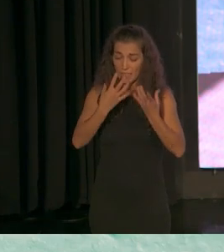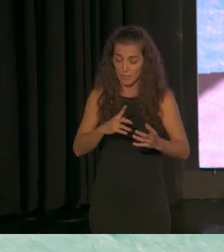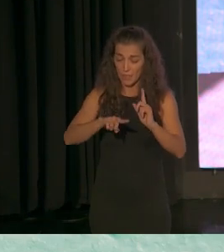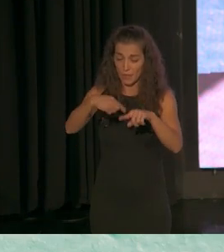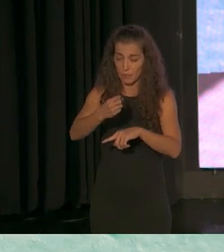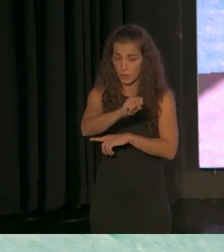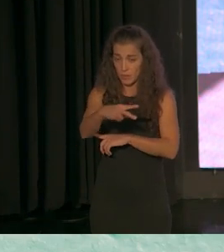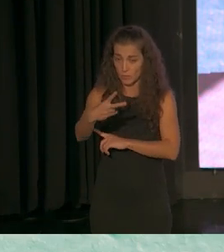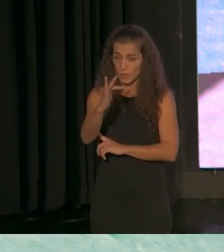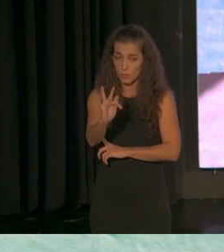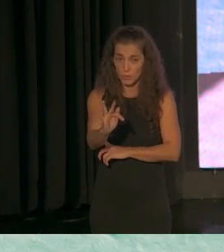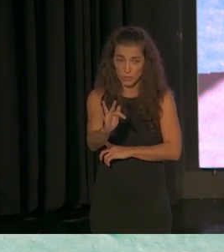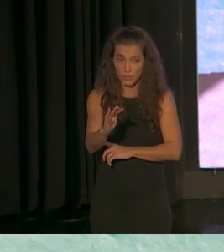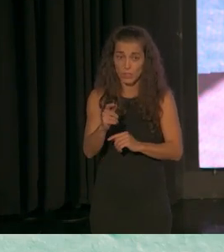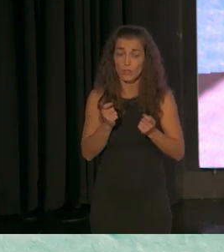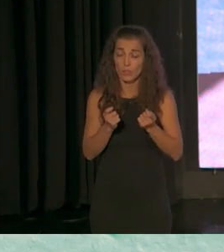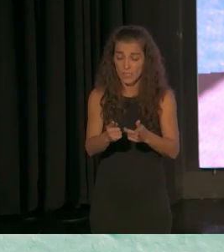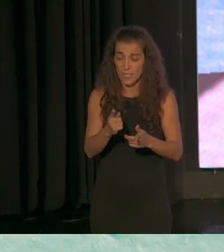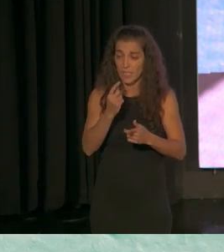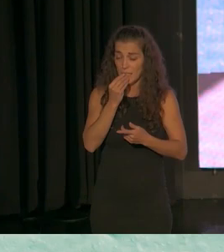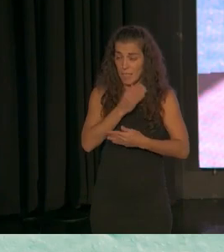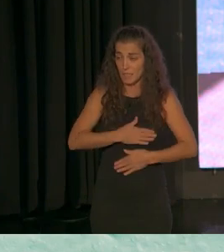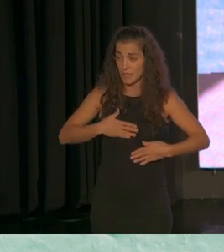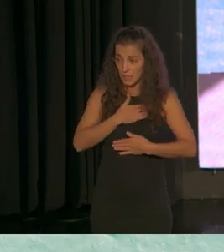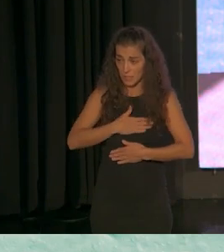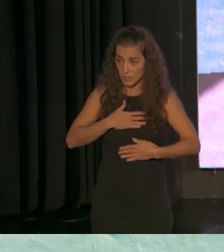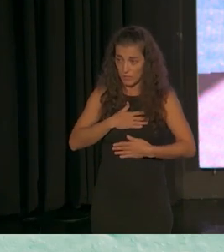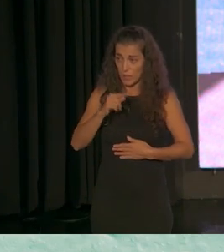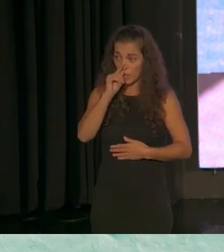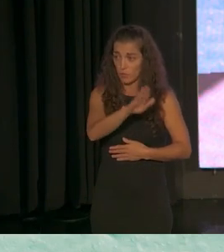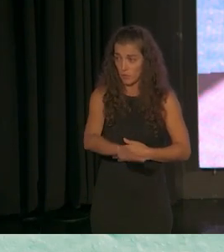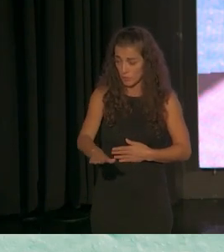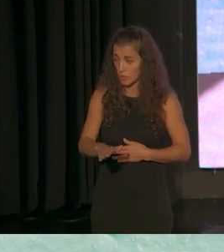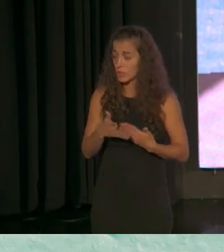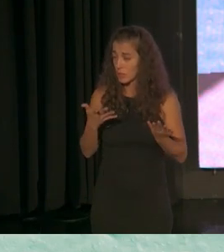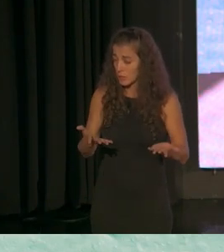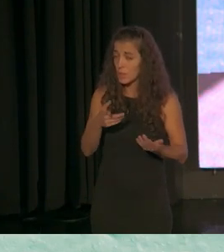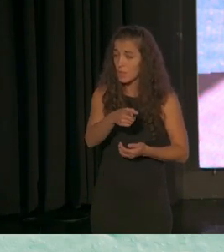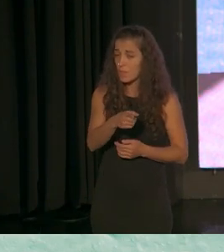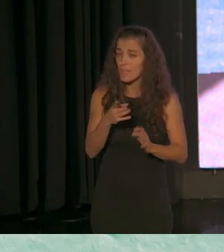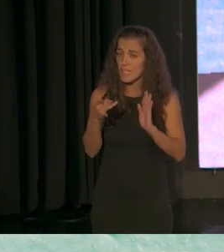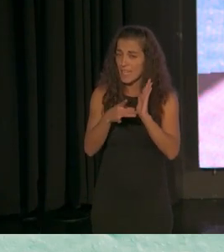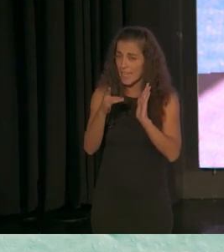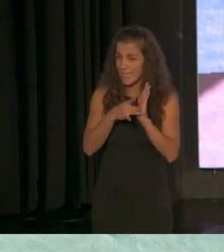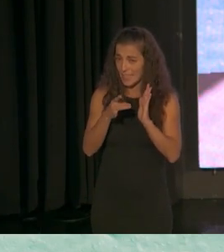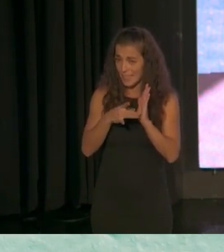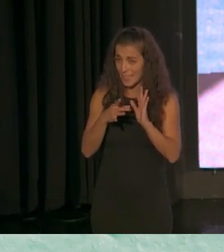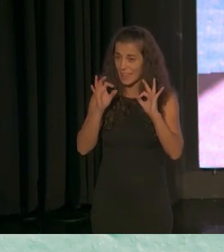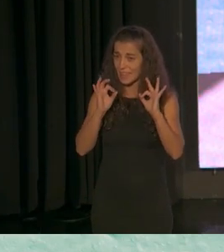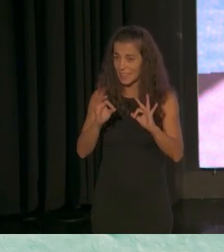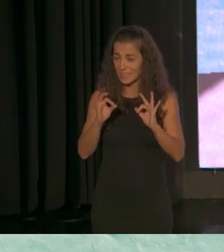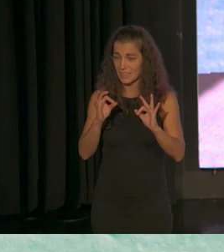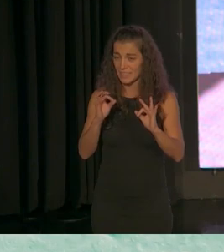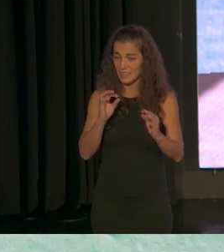y la satisfacción y el bienestar de las propias de las propias familias en este sentido la calidad de las prácticas contributivas